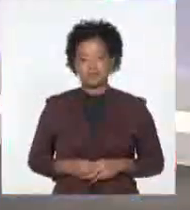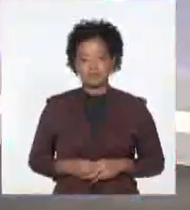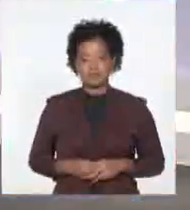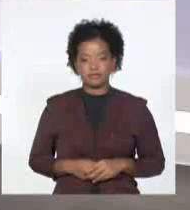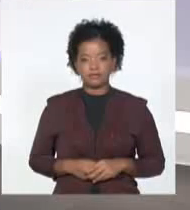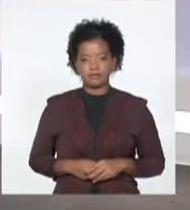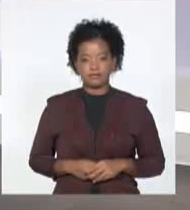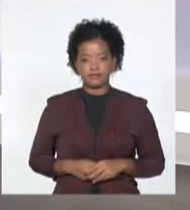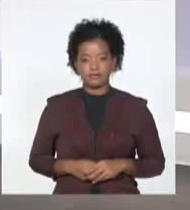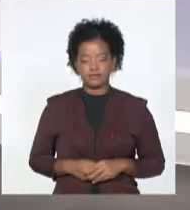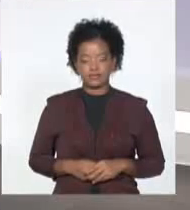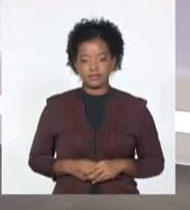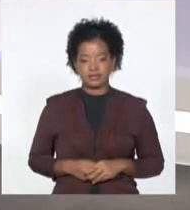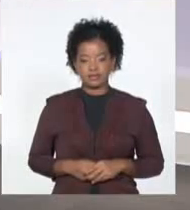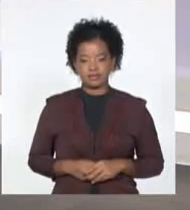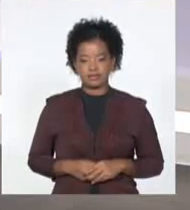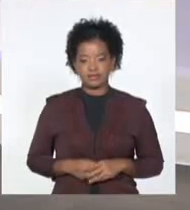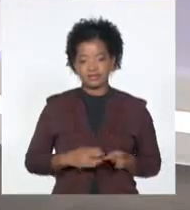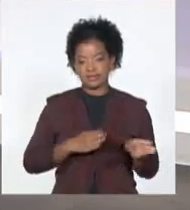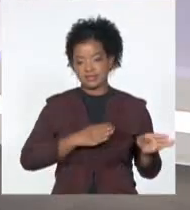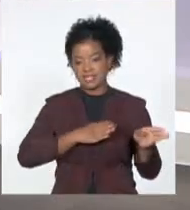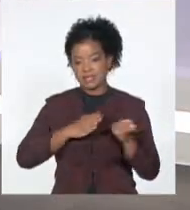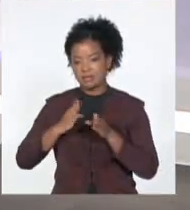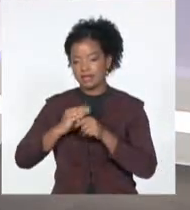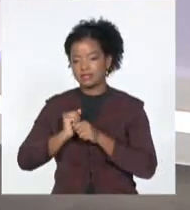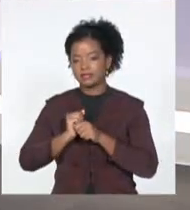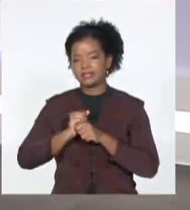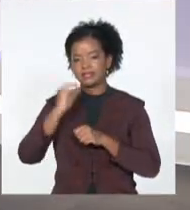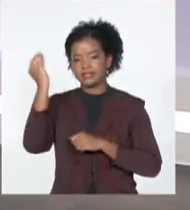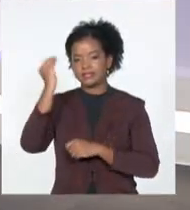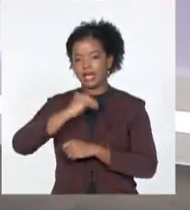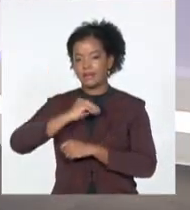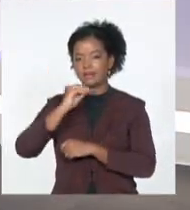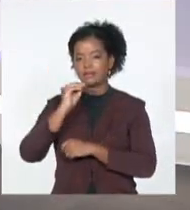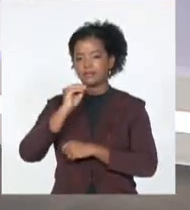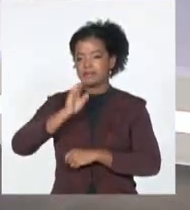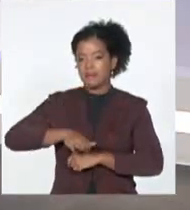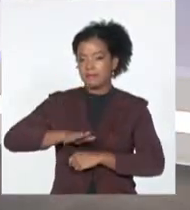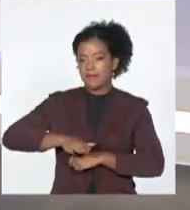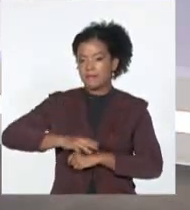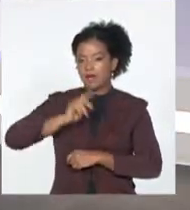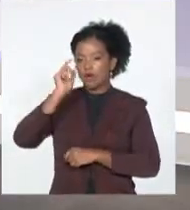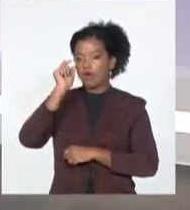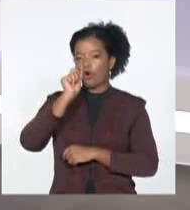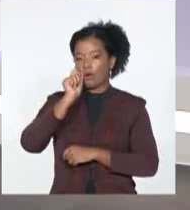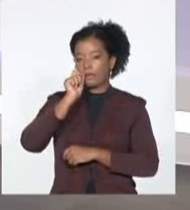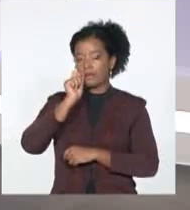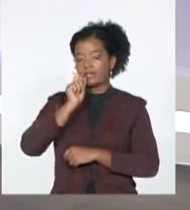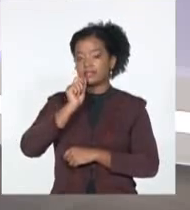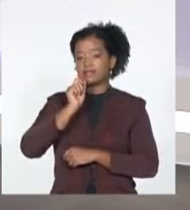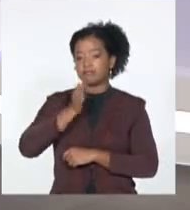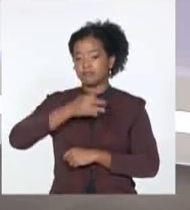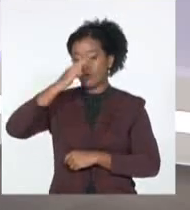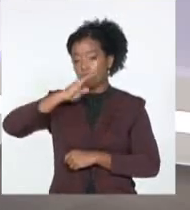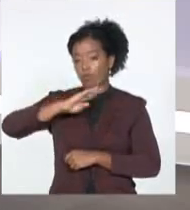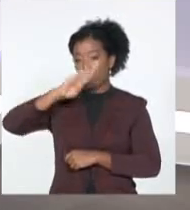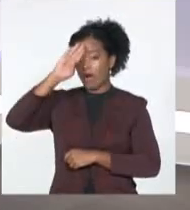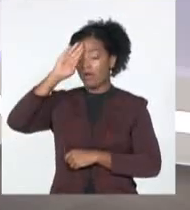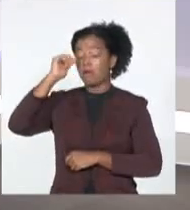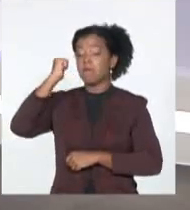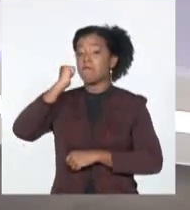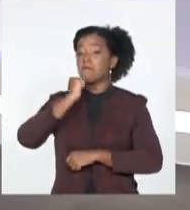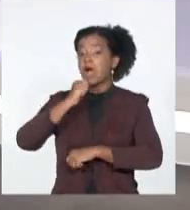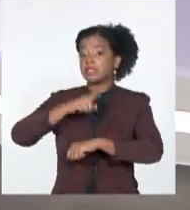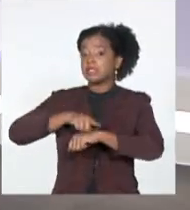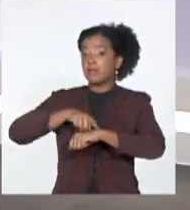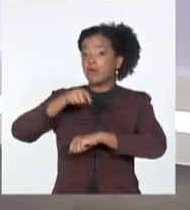Y el multirrecordista mundial y guinés de dominio del balón, el cubano Eric Hernández, superó hoy el récord de más tiempo dominando el balón desde la posición de sentado